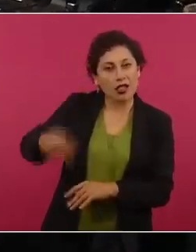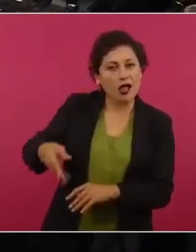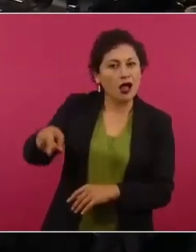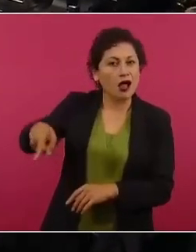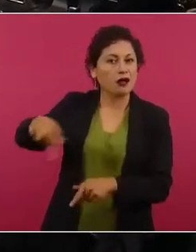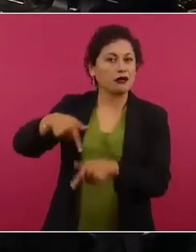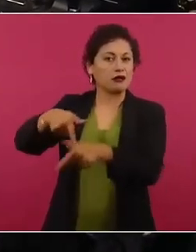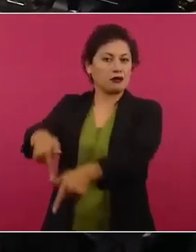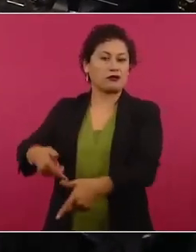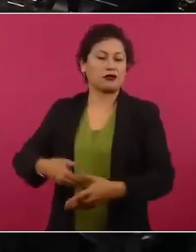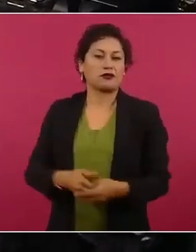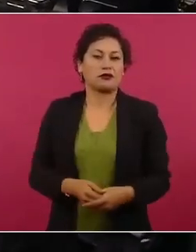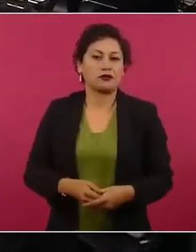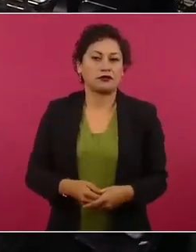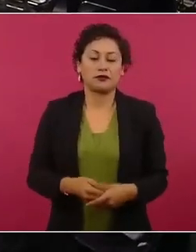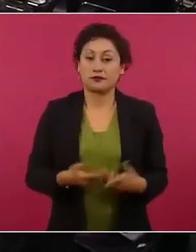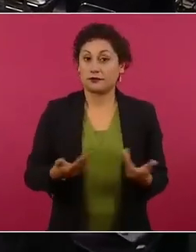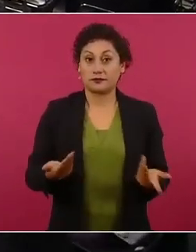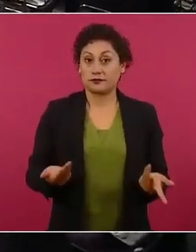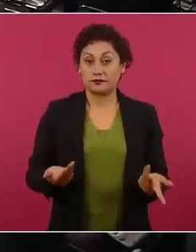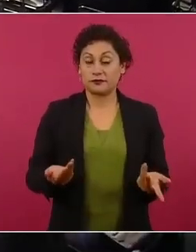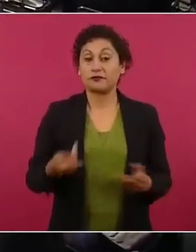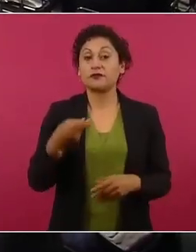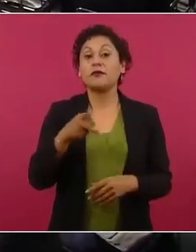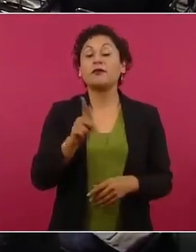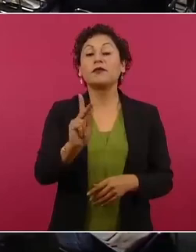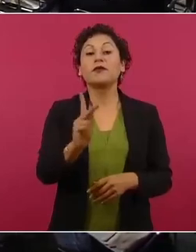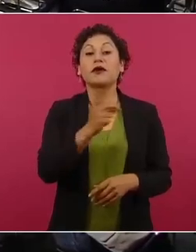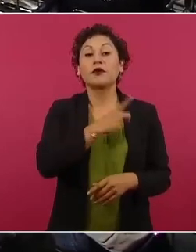Pero tenemos que ir hacia una